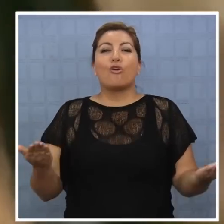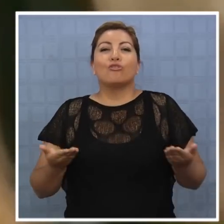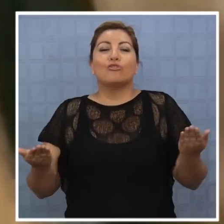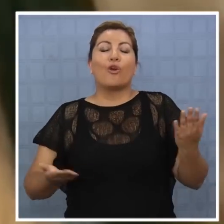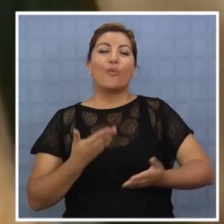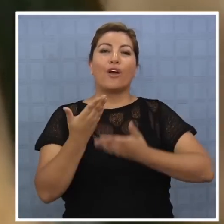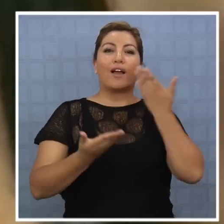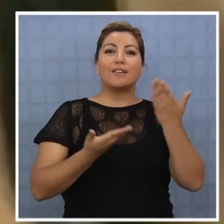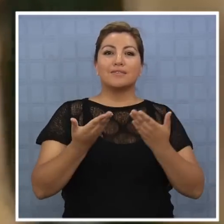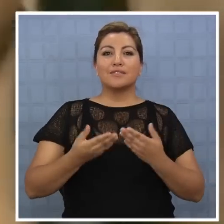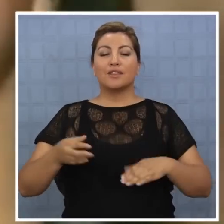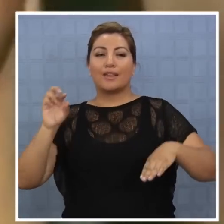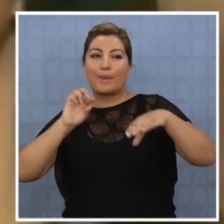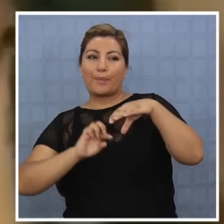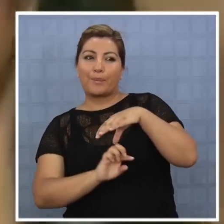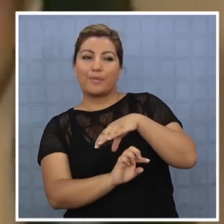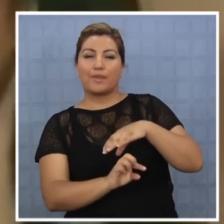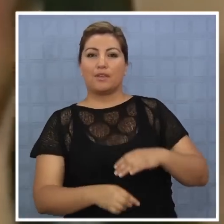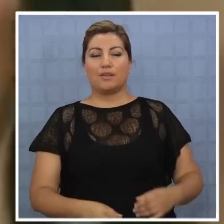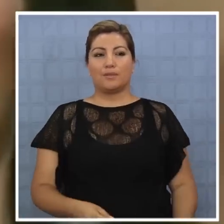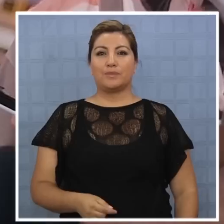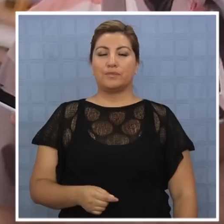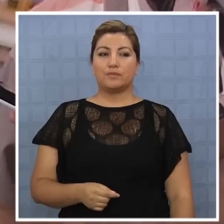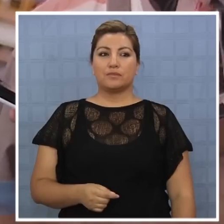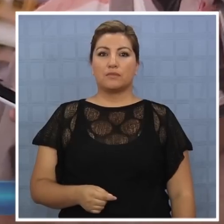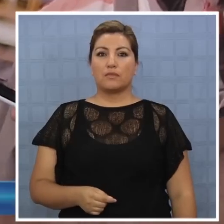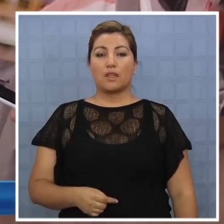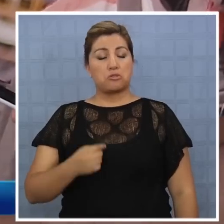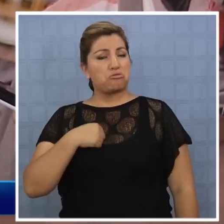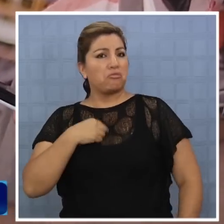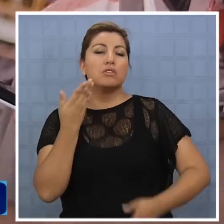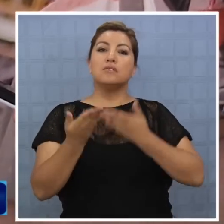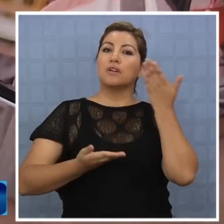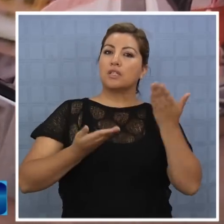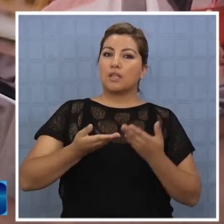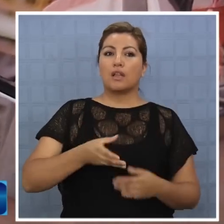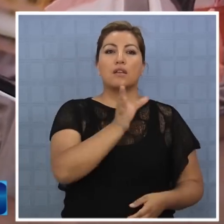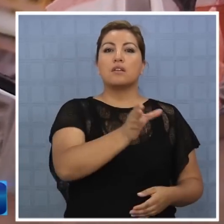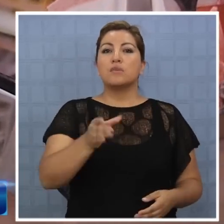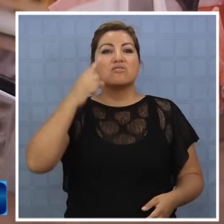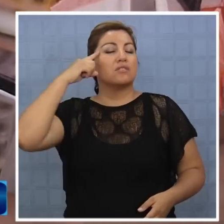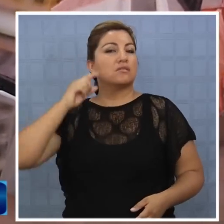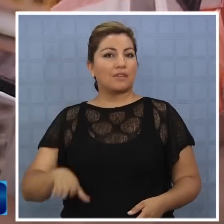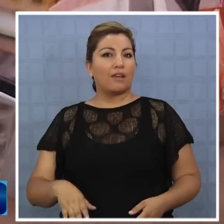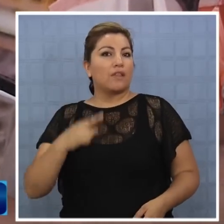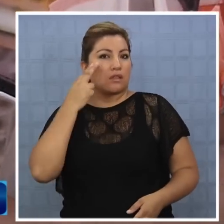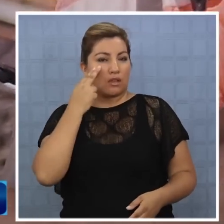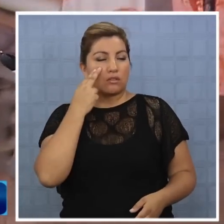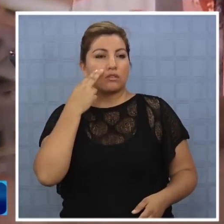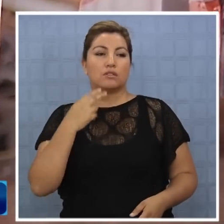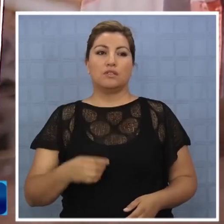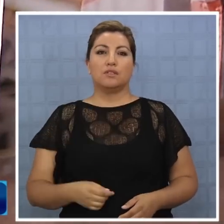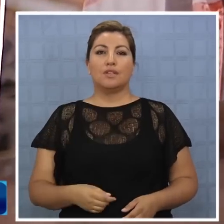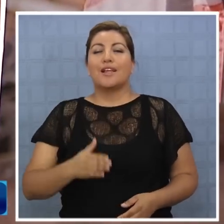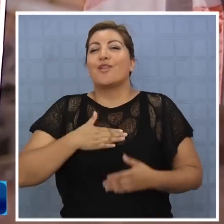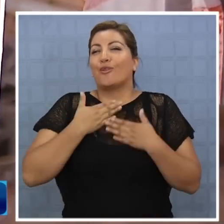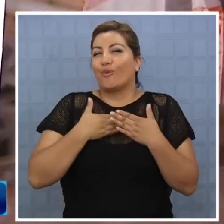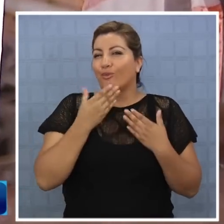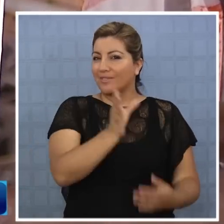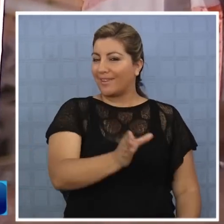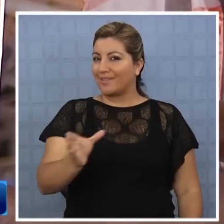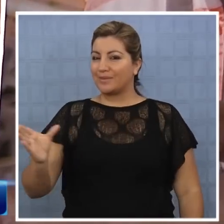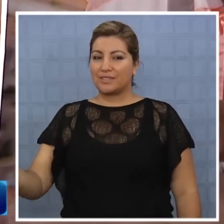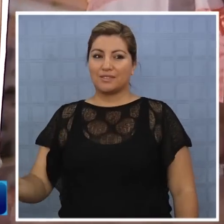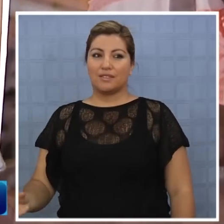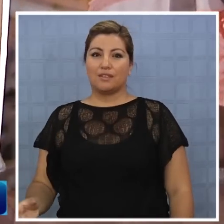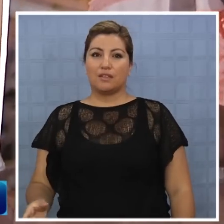participación en el Festival de Pica. Voy a cantar las canciones que la gente sabe, que conoce, porque me doy cuenta que es lo